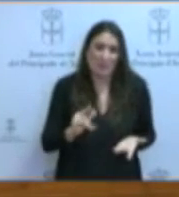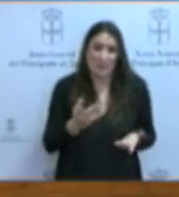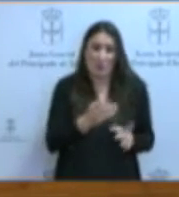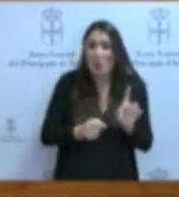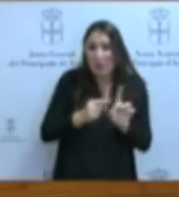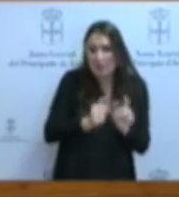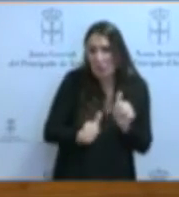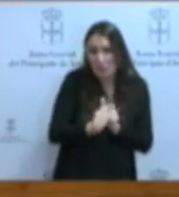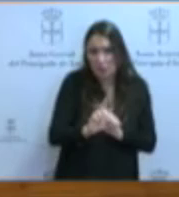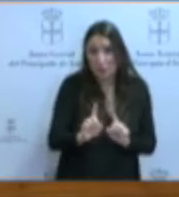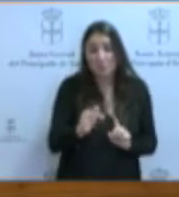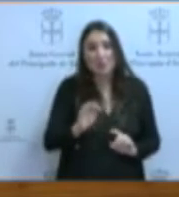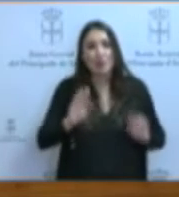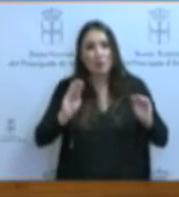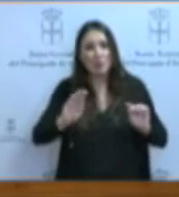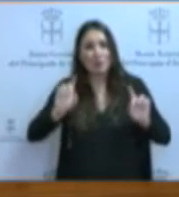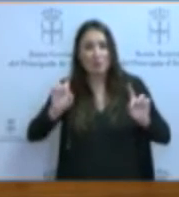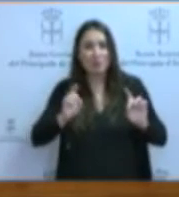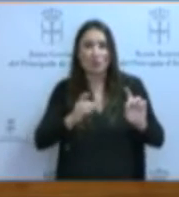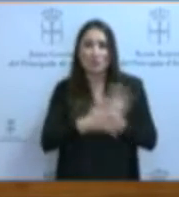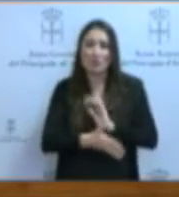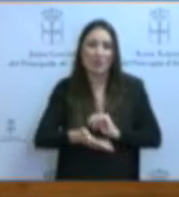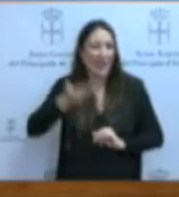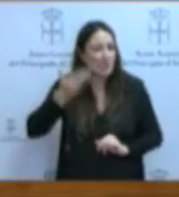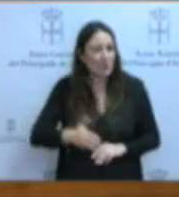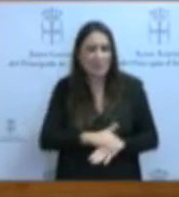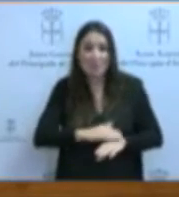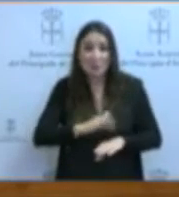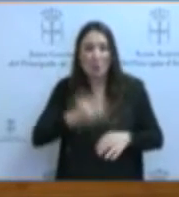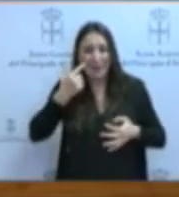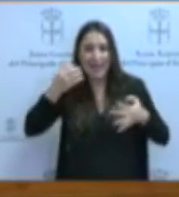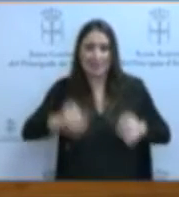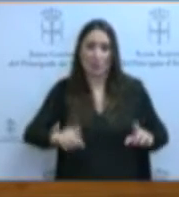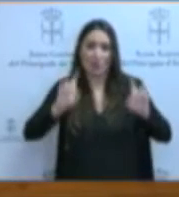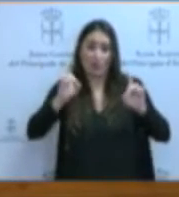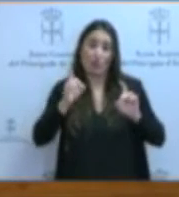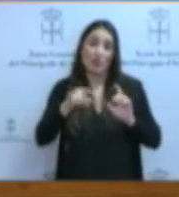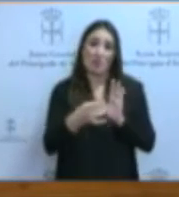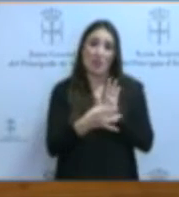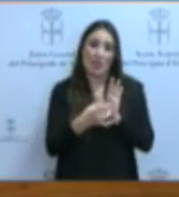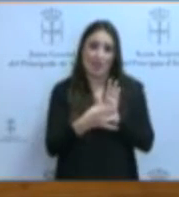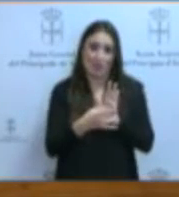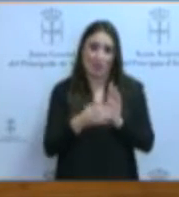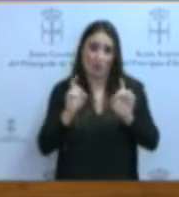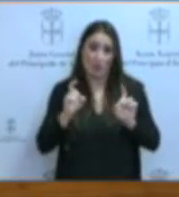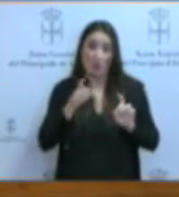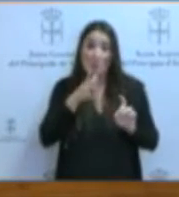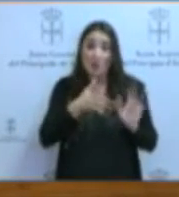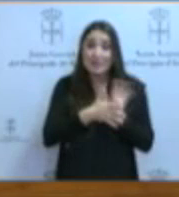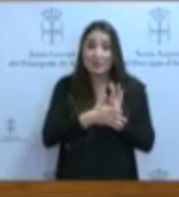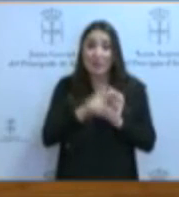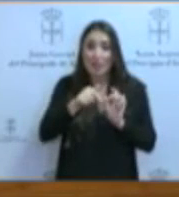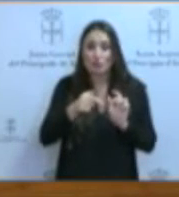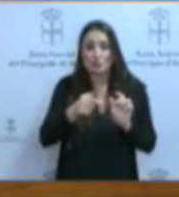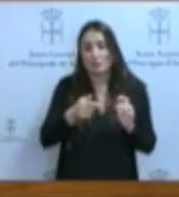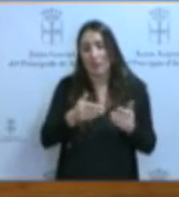y que la formación del profesorado es una cuestión fundamental para garantizar esa educación y esa calidad, sobre todo en la educación, puesto que son ellos los garantes